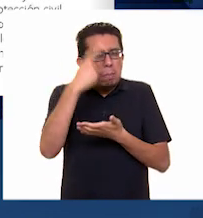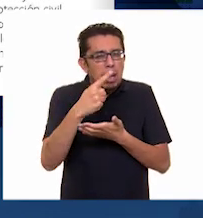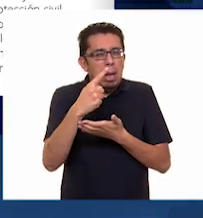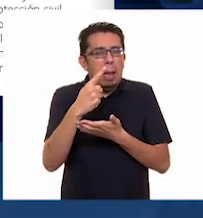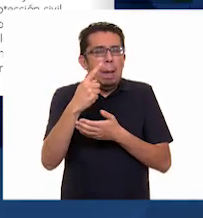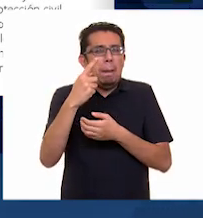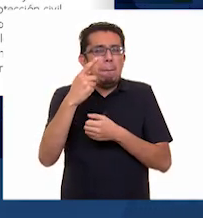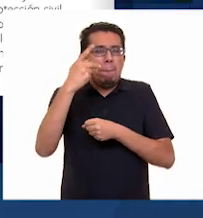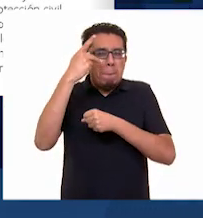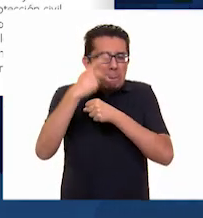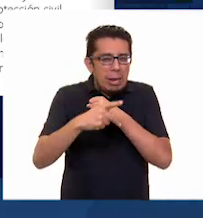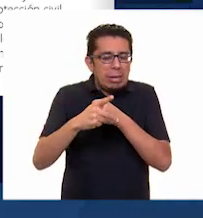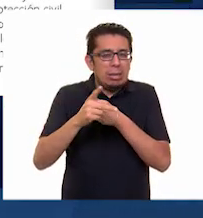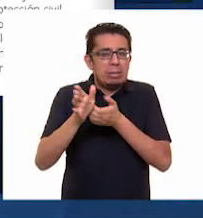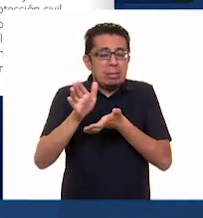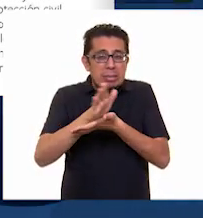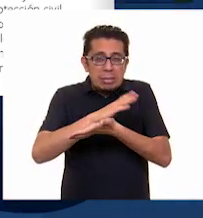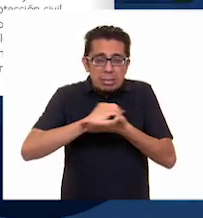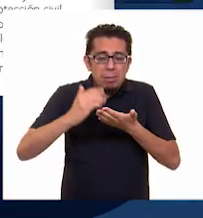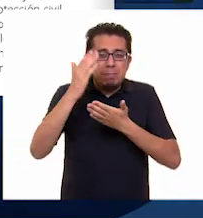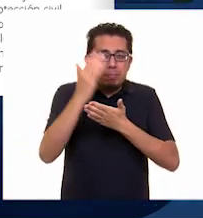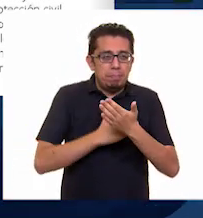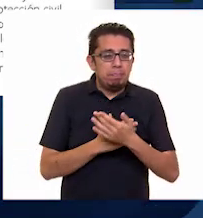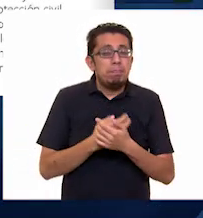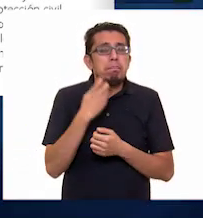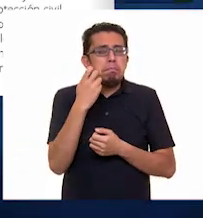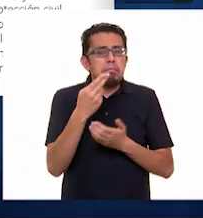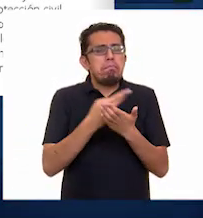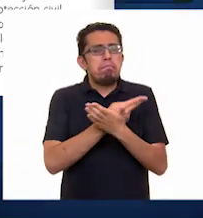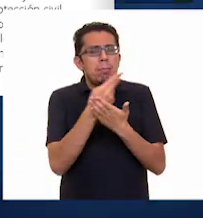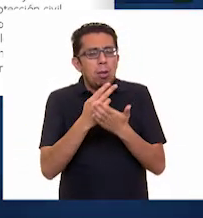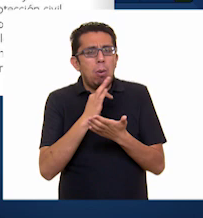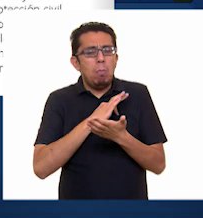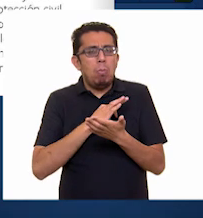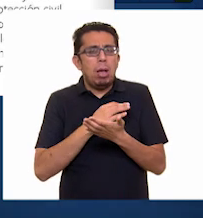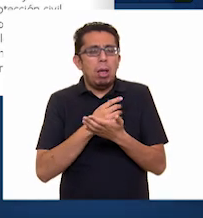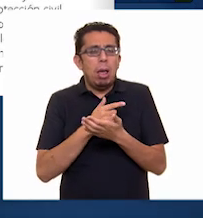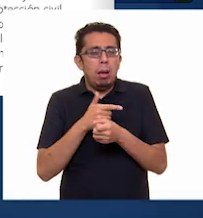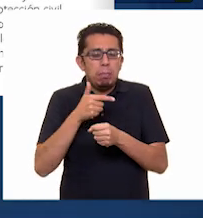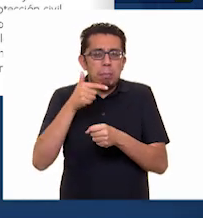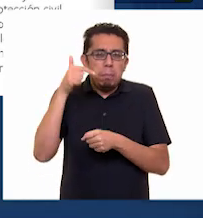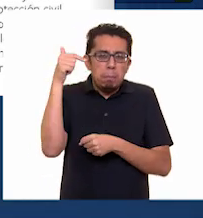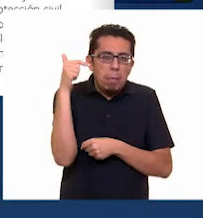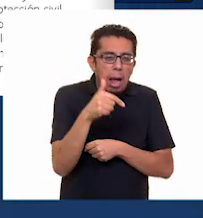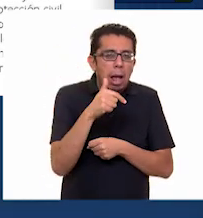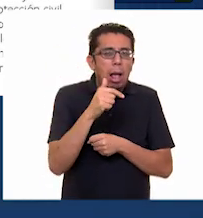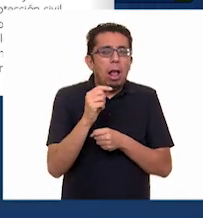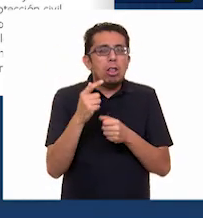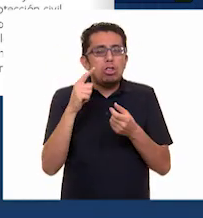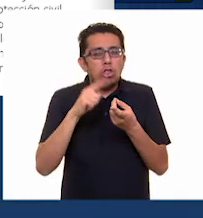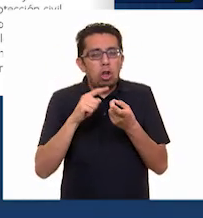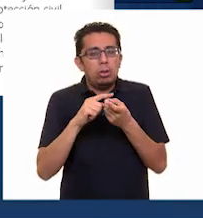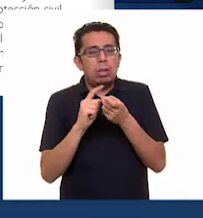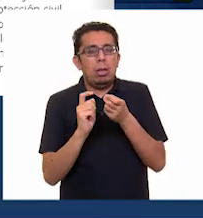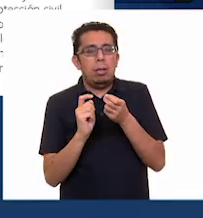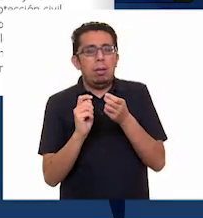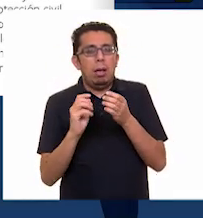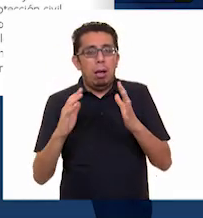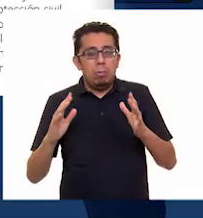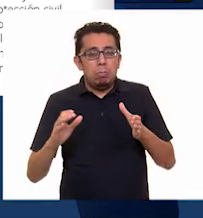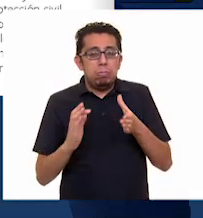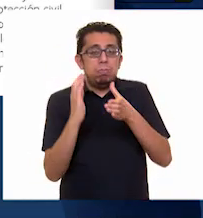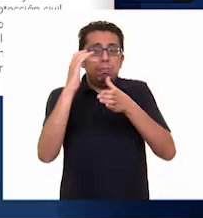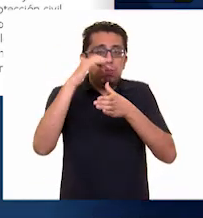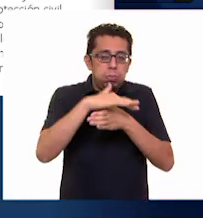En estas representaciones se pueden localizar volcanes activos, zonas sísmicas, áreas susceptibles de